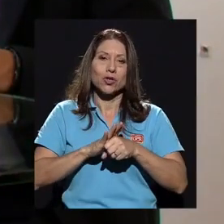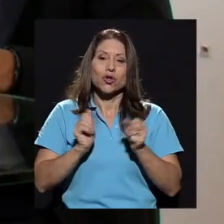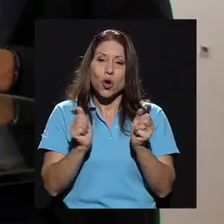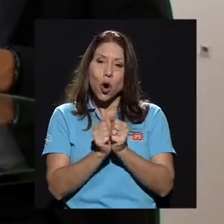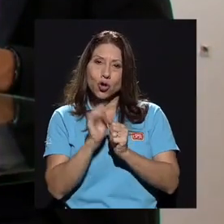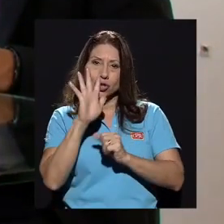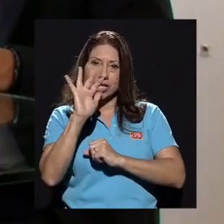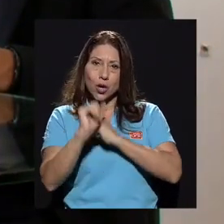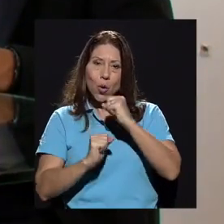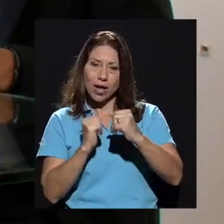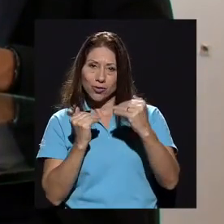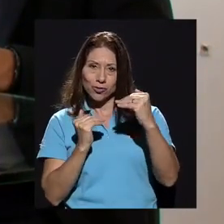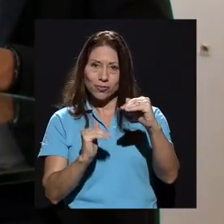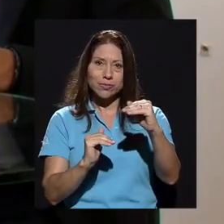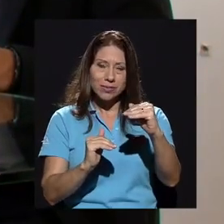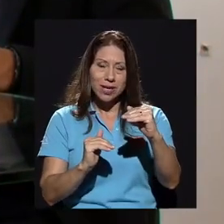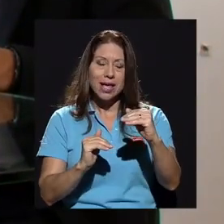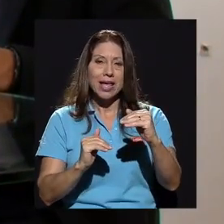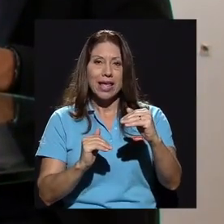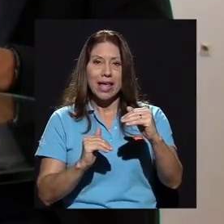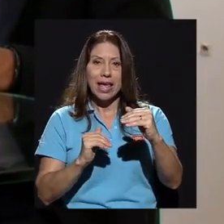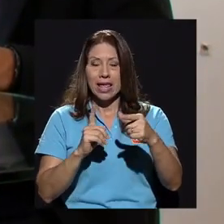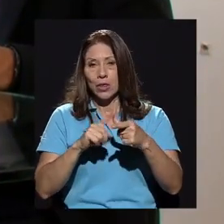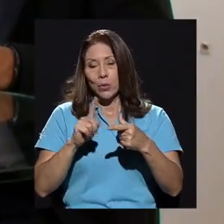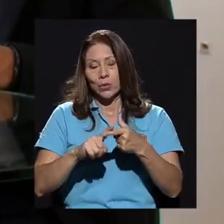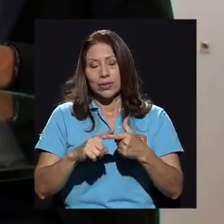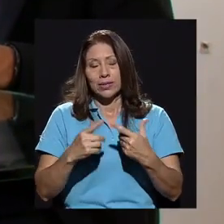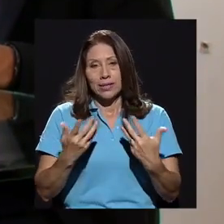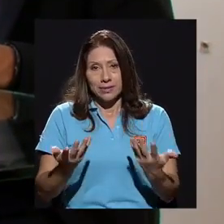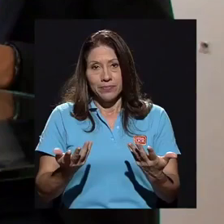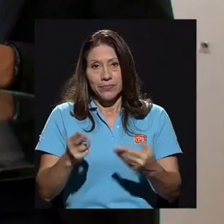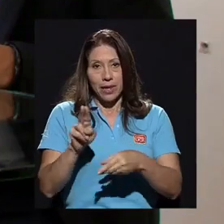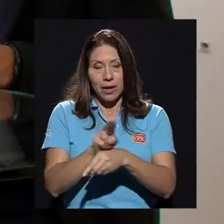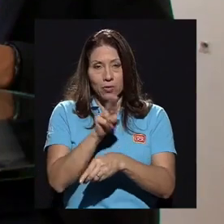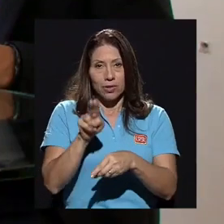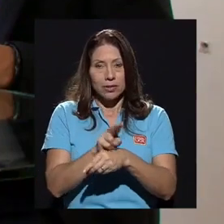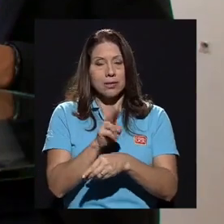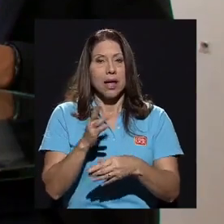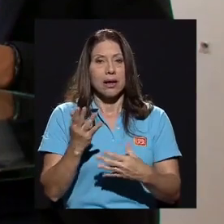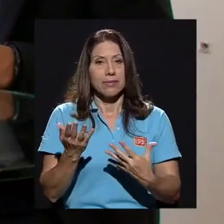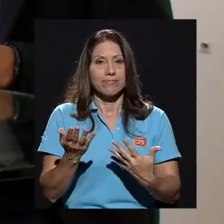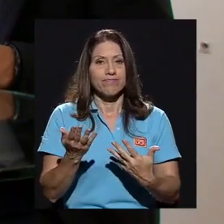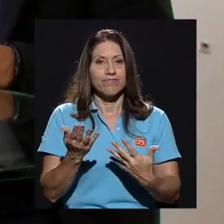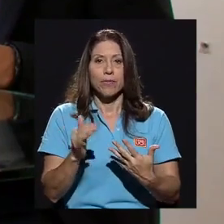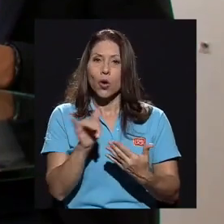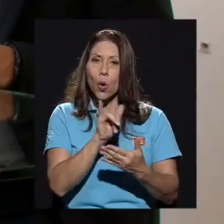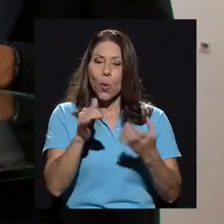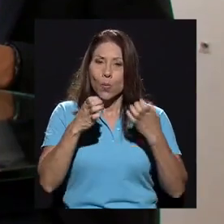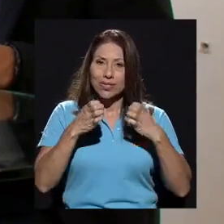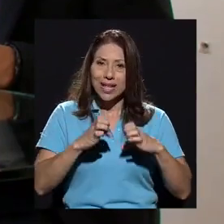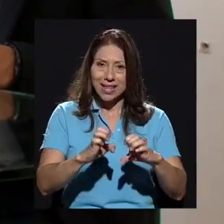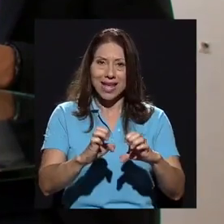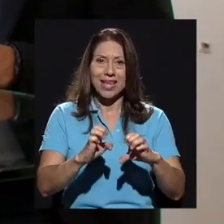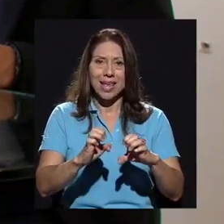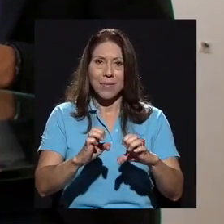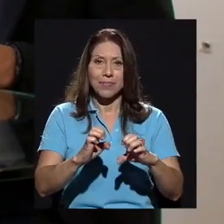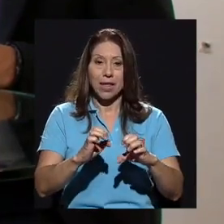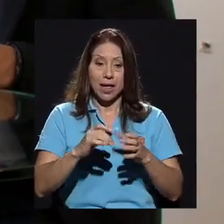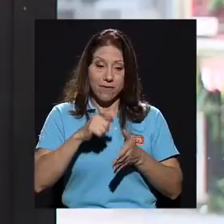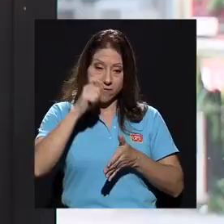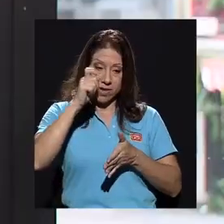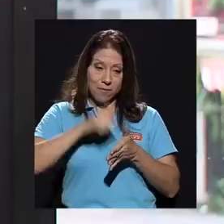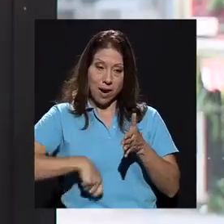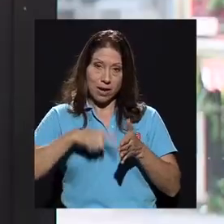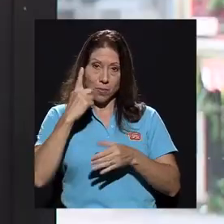Entonces, al utilizar como estrategia firmarla por un